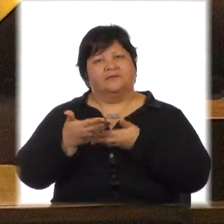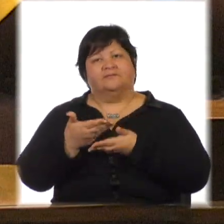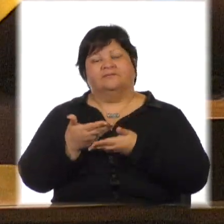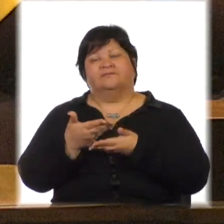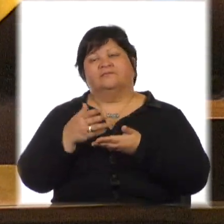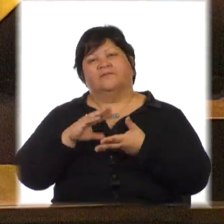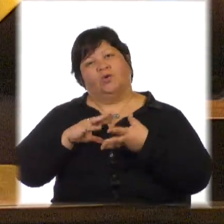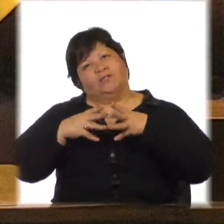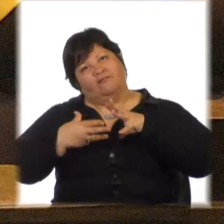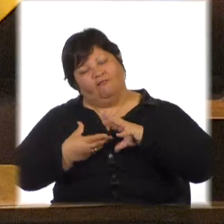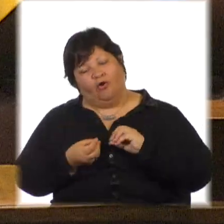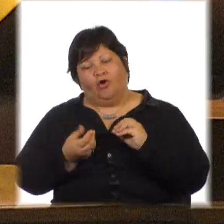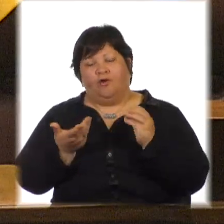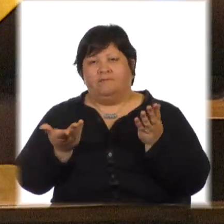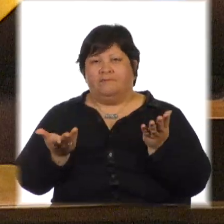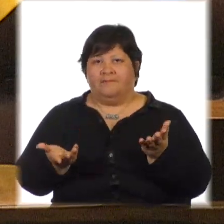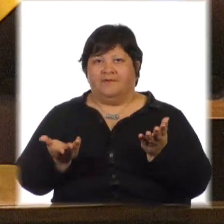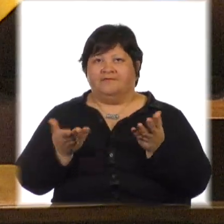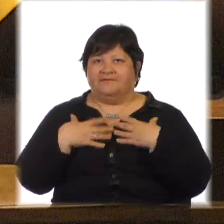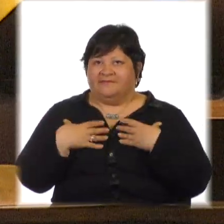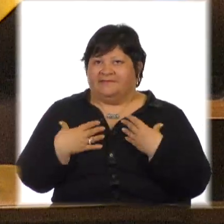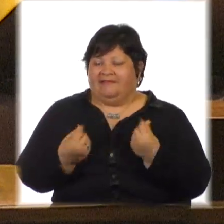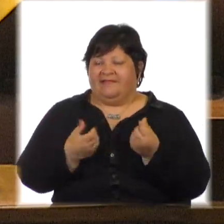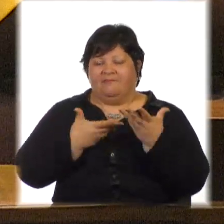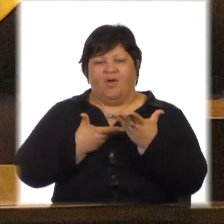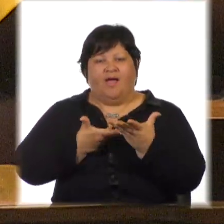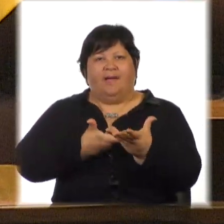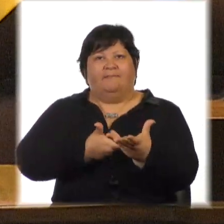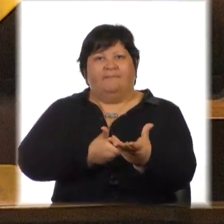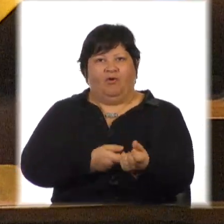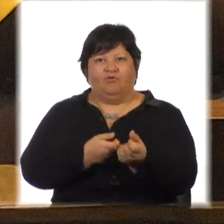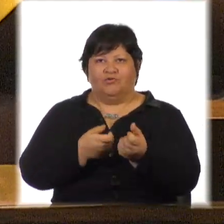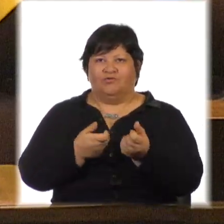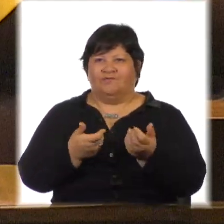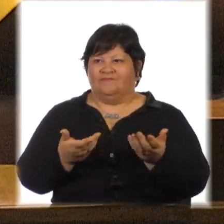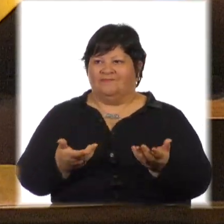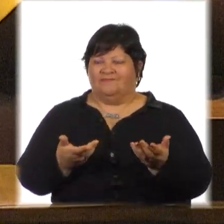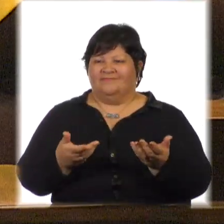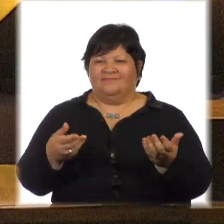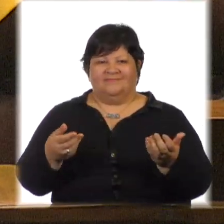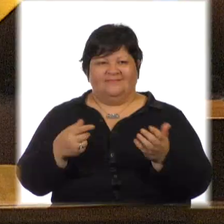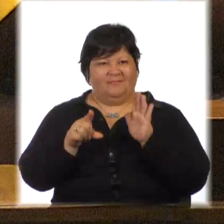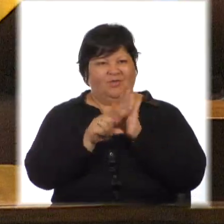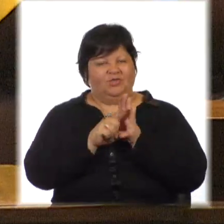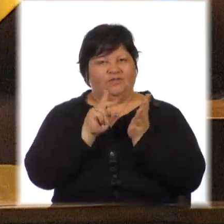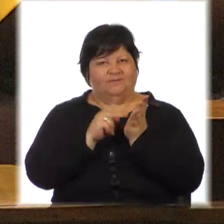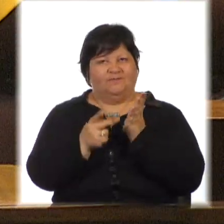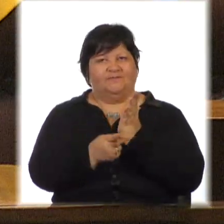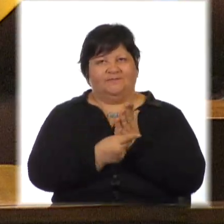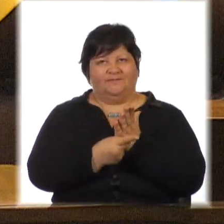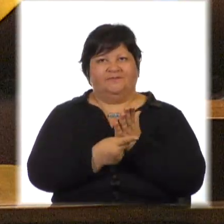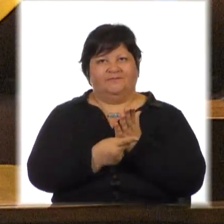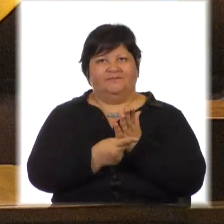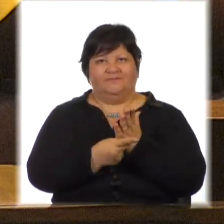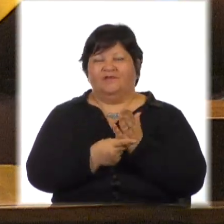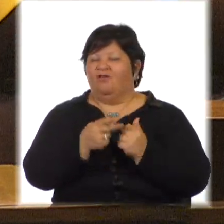sentimos profundamente el apoyo que hoy brindaremos a este proyecto de ley. Quería decir